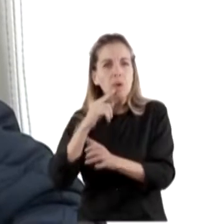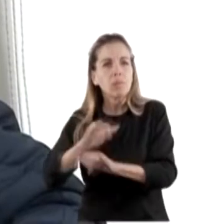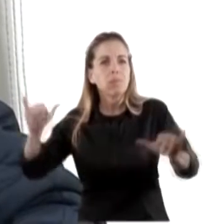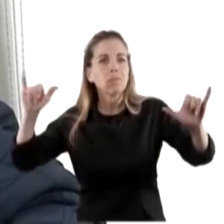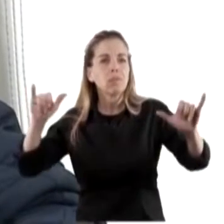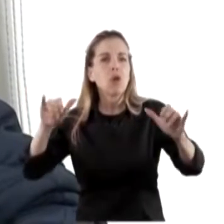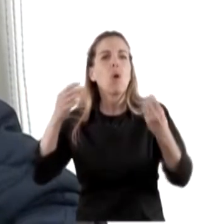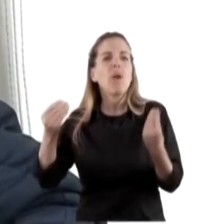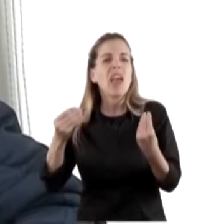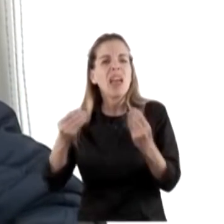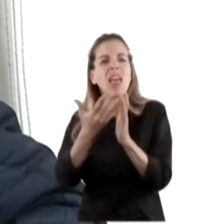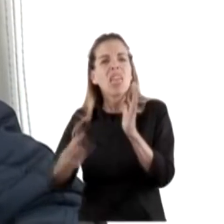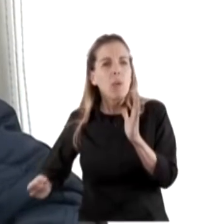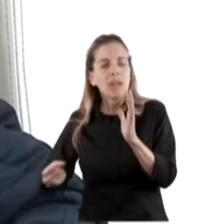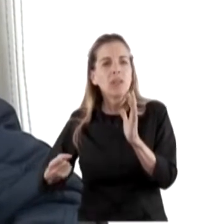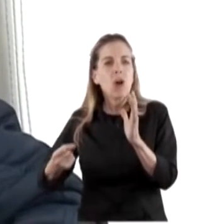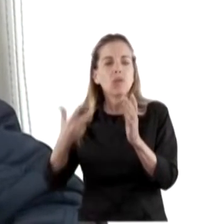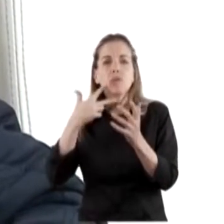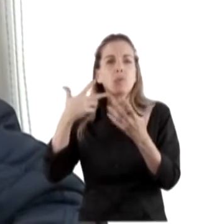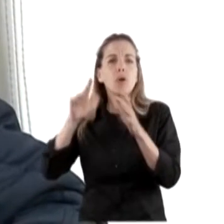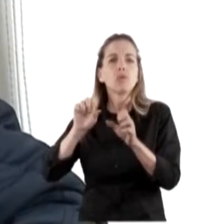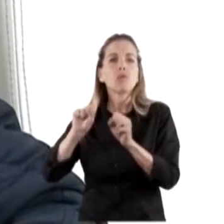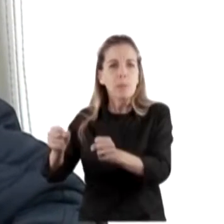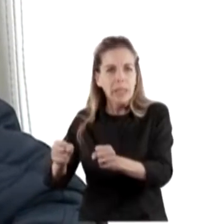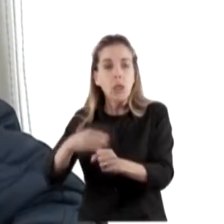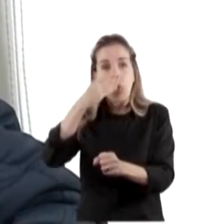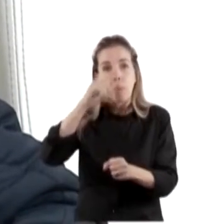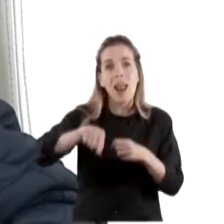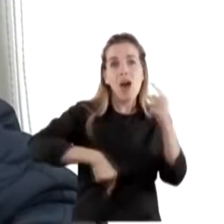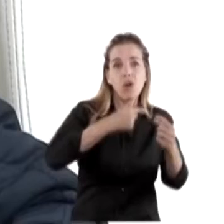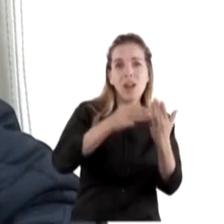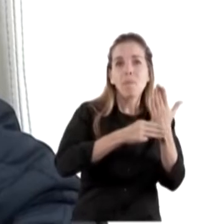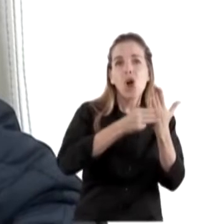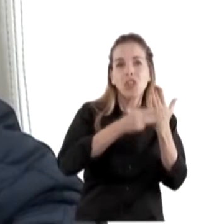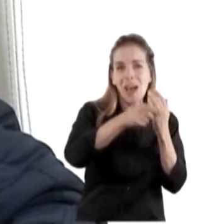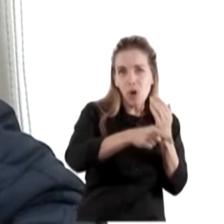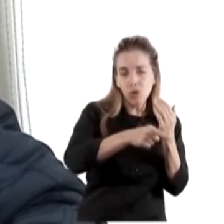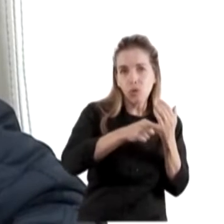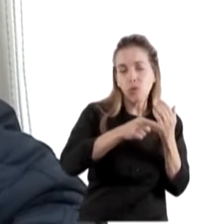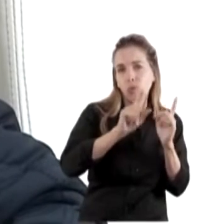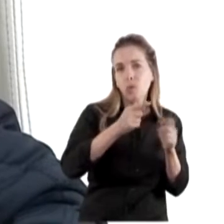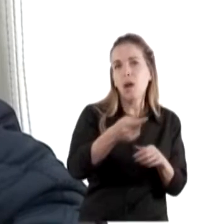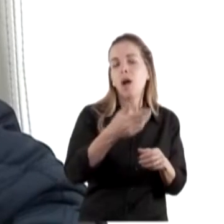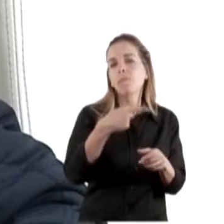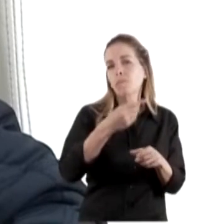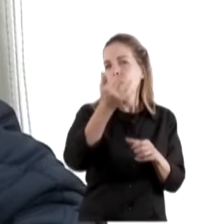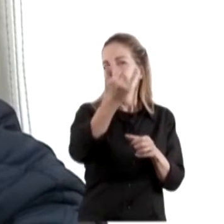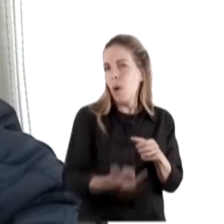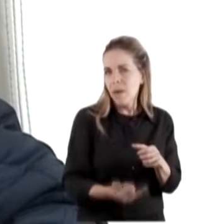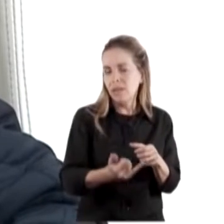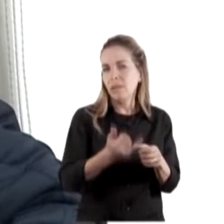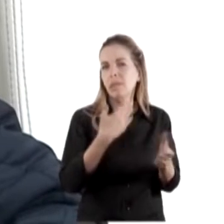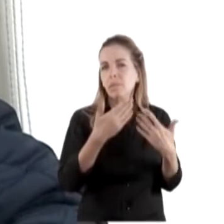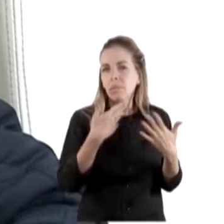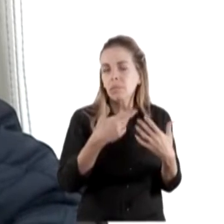a llevar a cabo. Y luego también la portavoz del Gobierno, Gabriela Cerruti, en una conferencia de prensa, en una de sus habituales conferencias de prensa